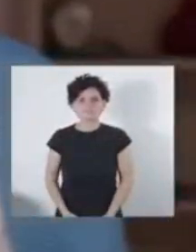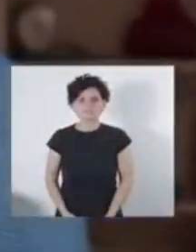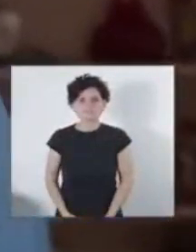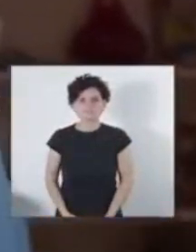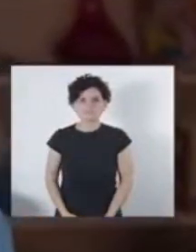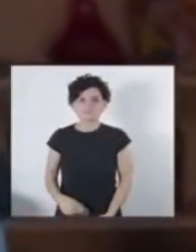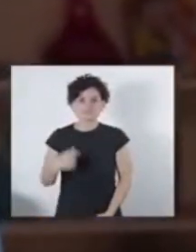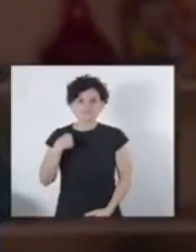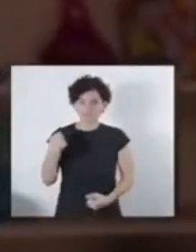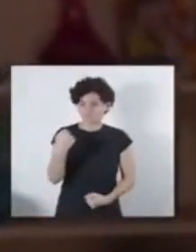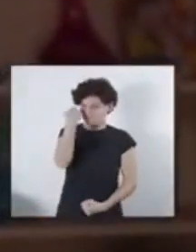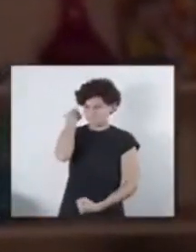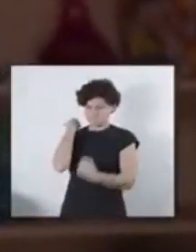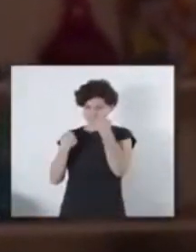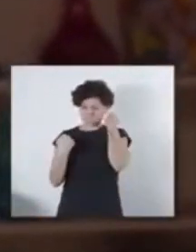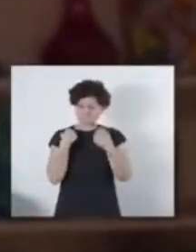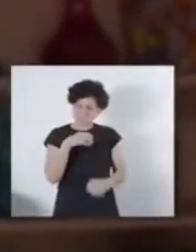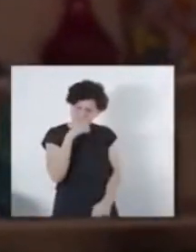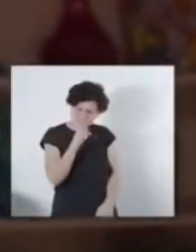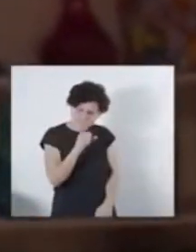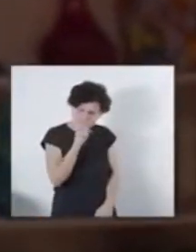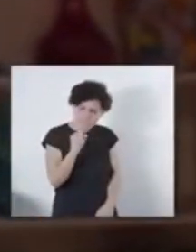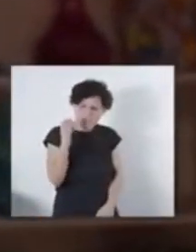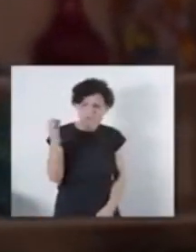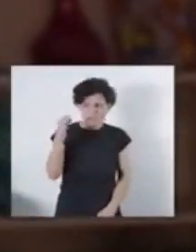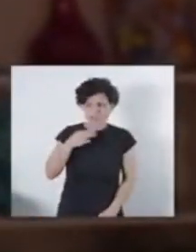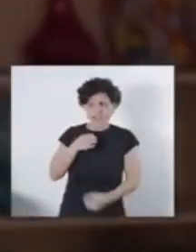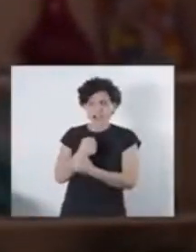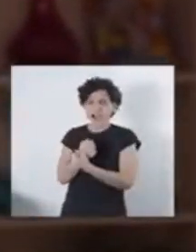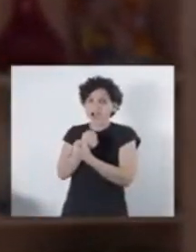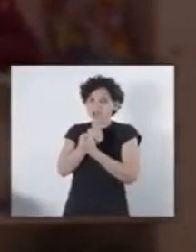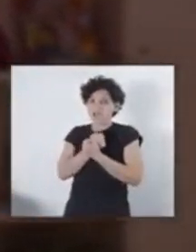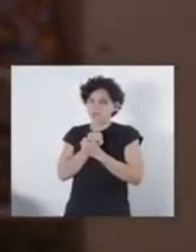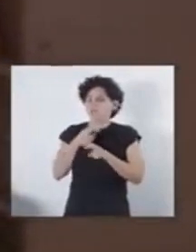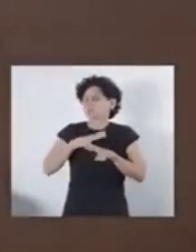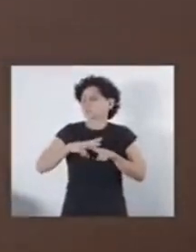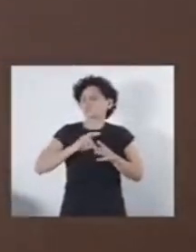A resistir los golpes, porque todo se solucionaba con amor.